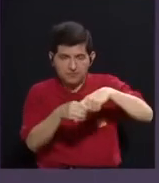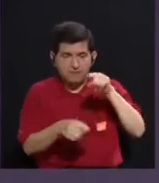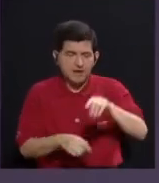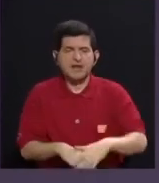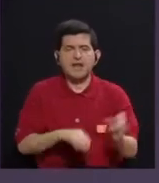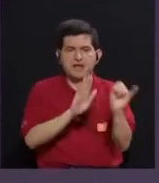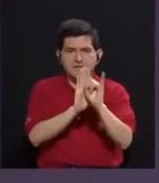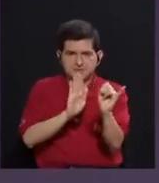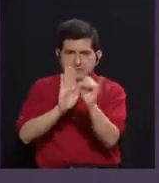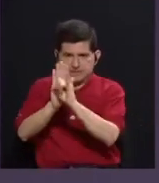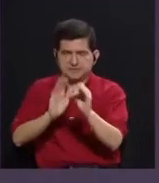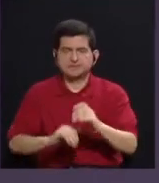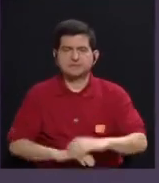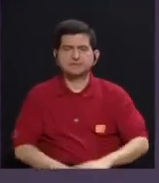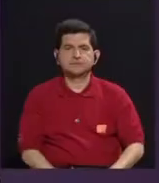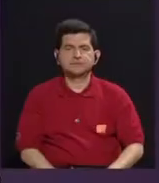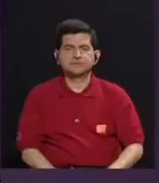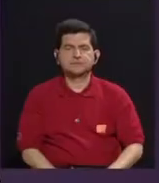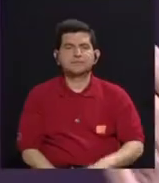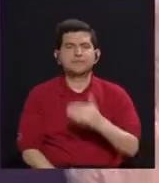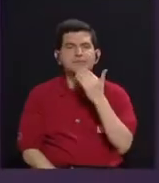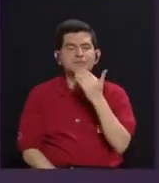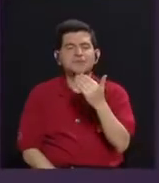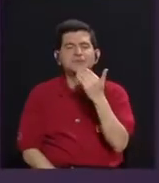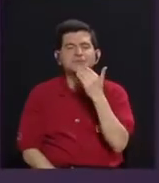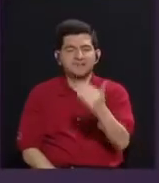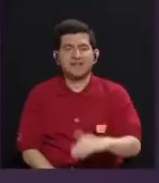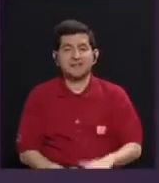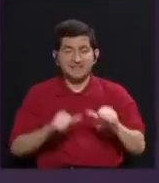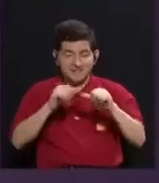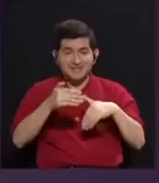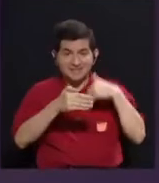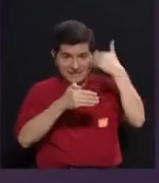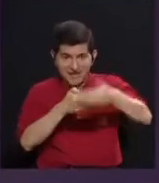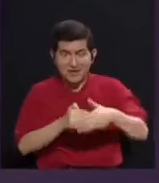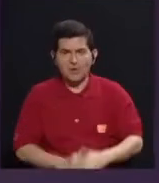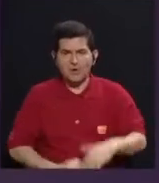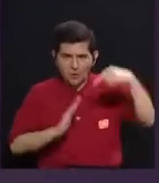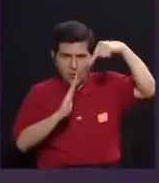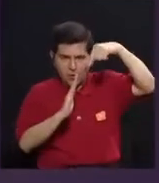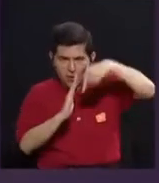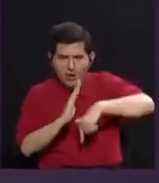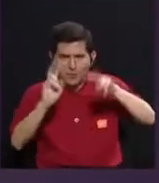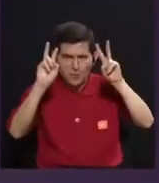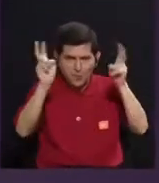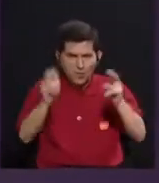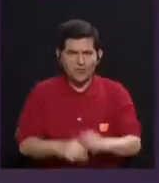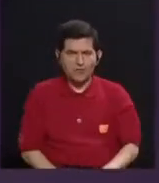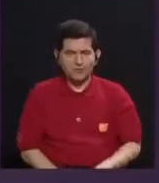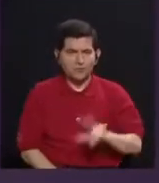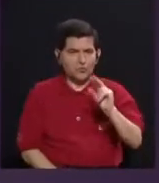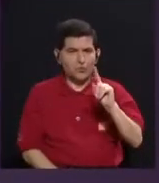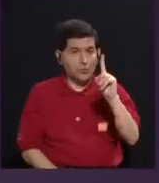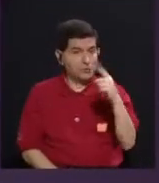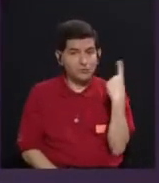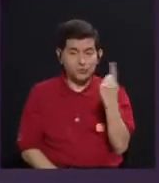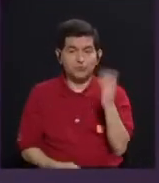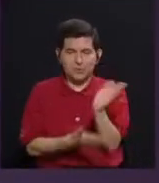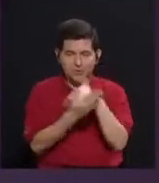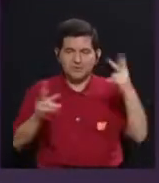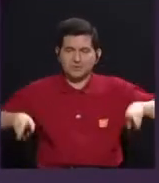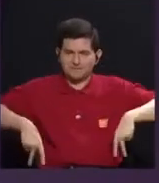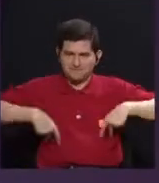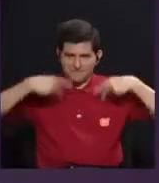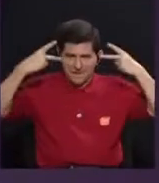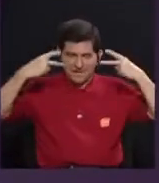estas identidades. Muchas gracias Marucia. Bueno, vamos a continuar con esta profundidad tema que realmente no es un tema, es también parte de la vida.